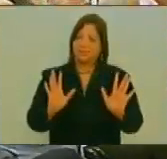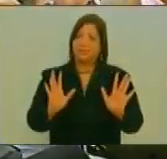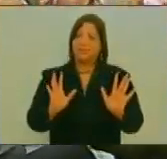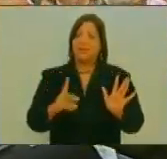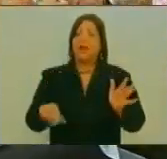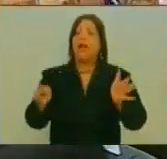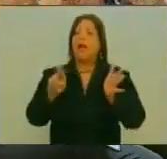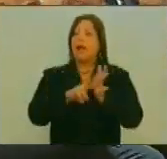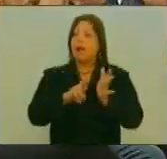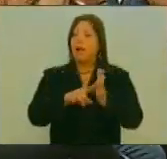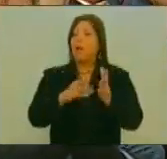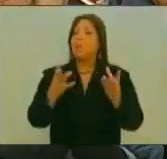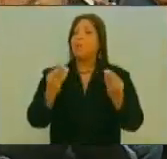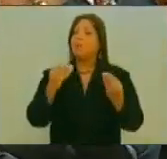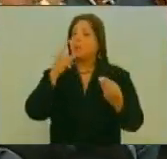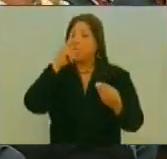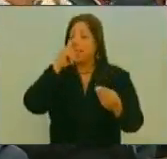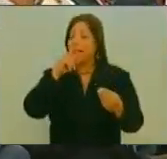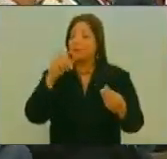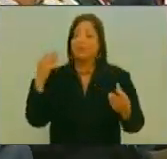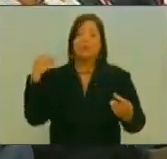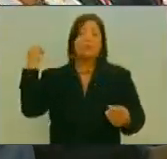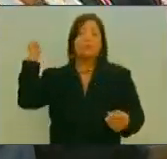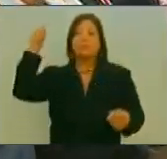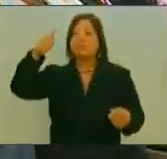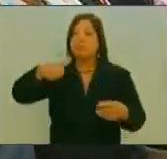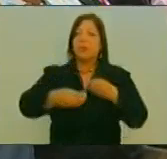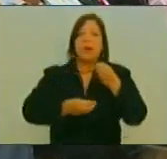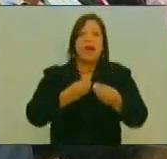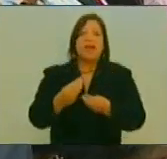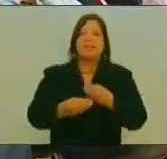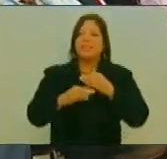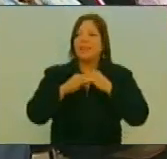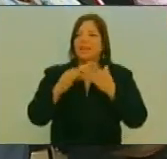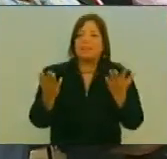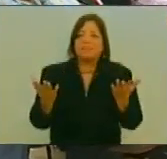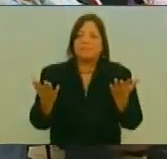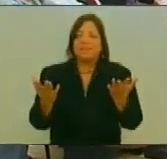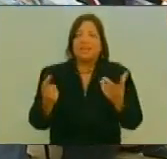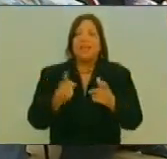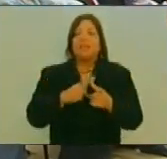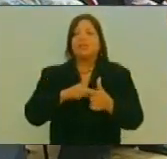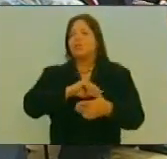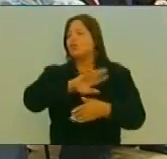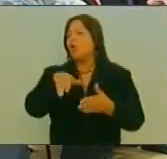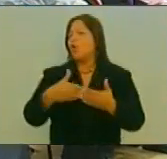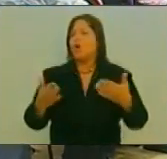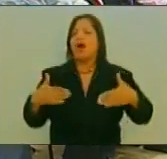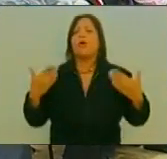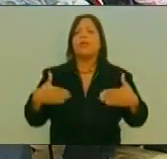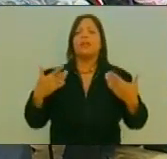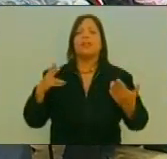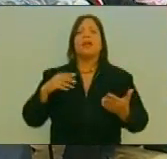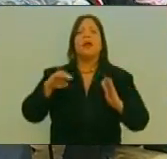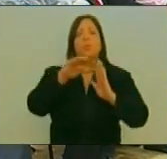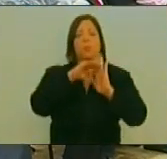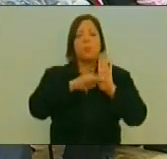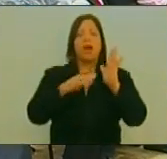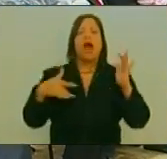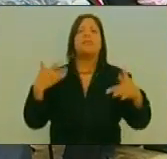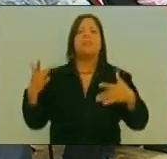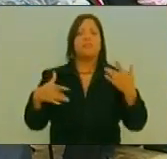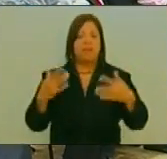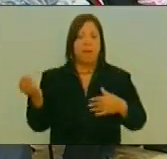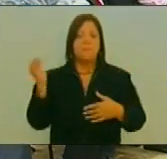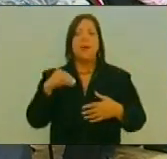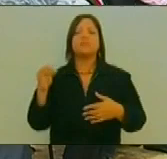Repito Hacía Muchos Años Que No Se Organizaba De Esta Manera De Tal Forma Que Se Aprobó Ese Cronograma De Actividades